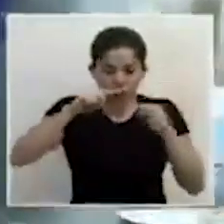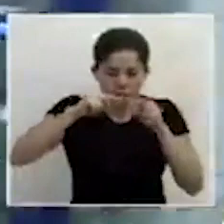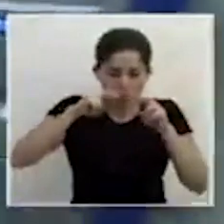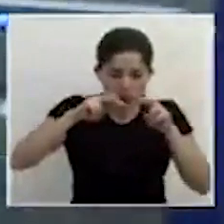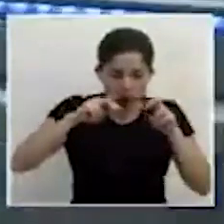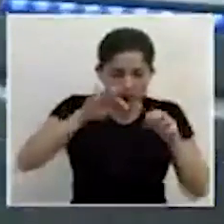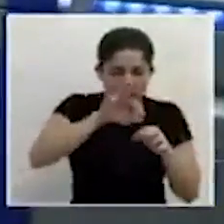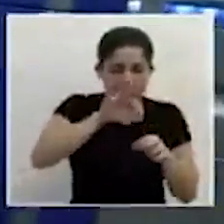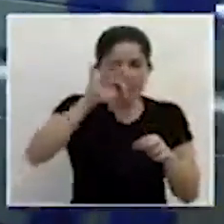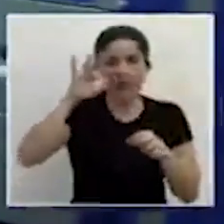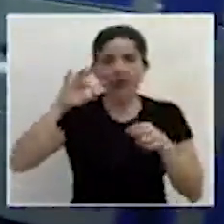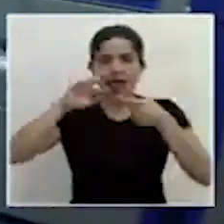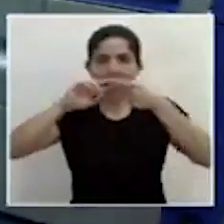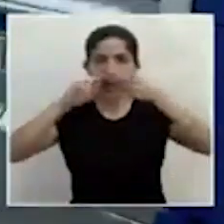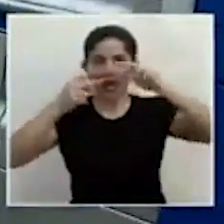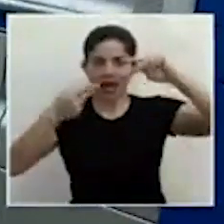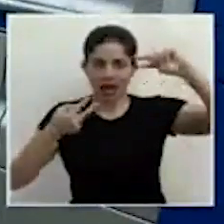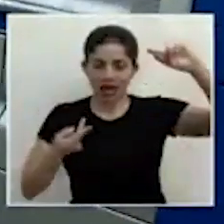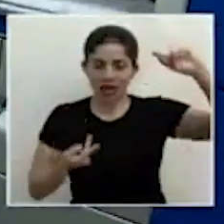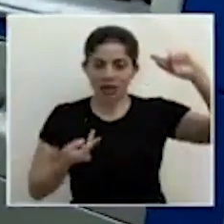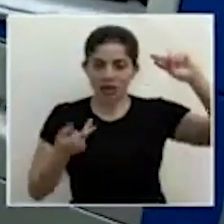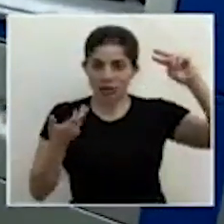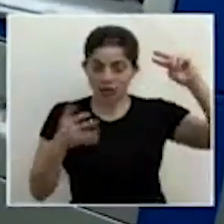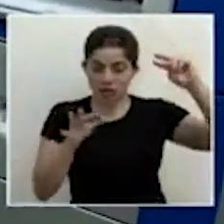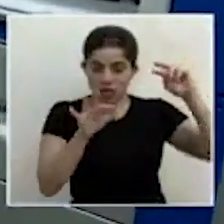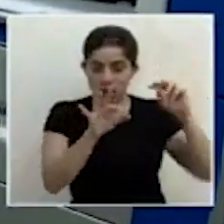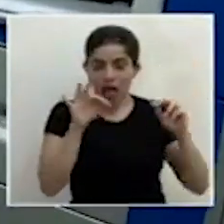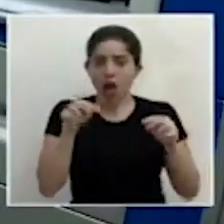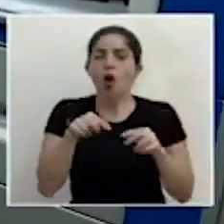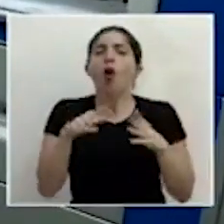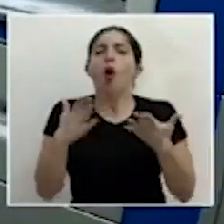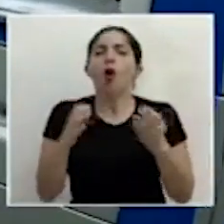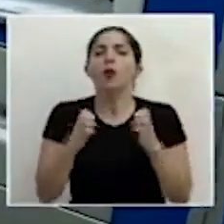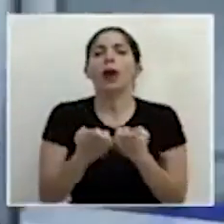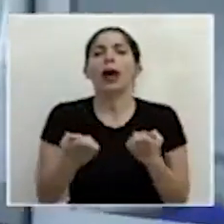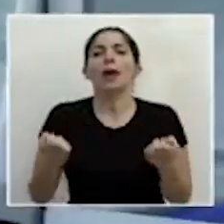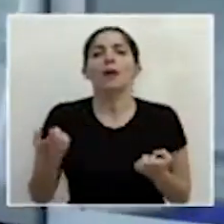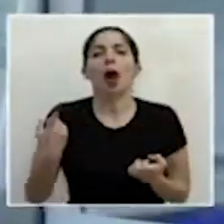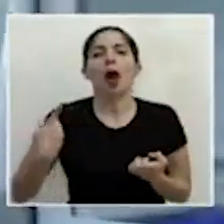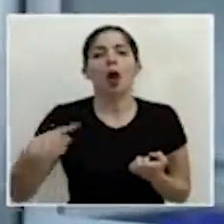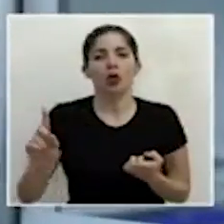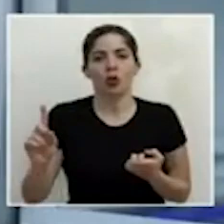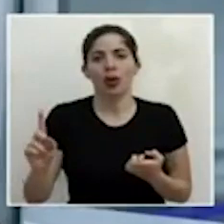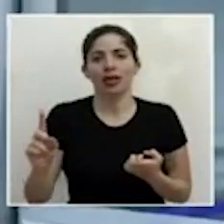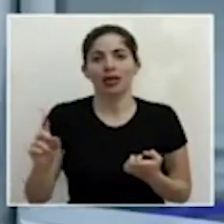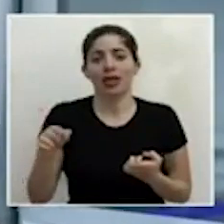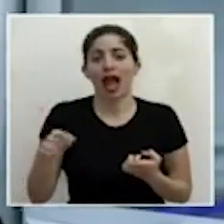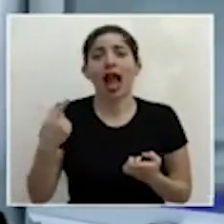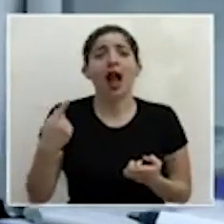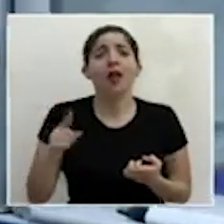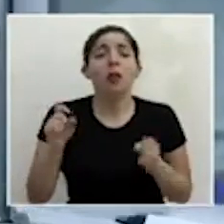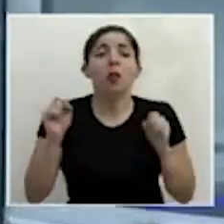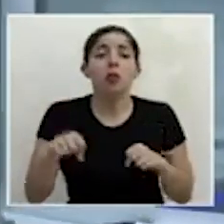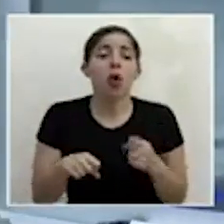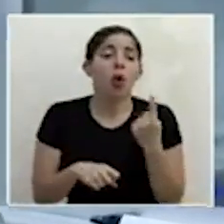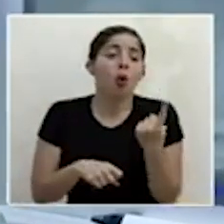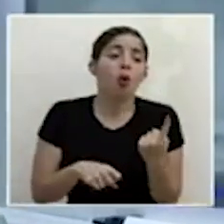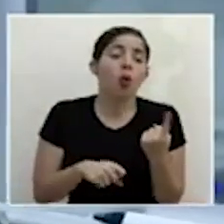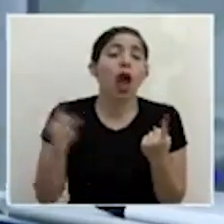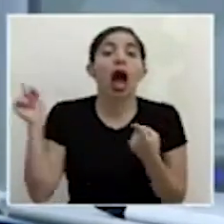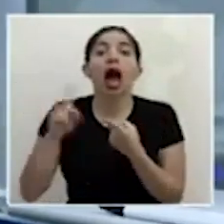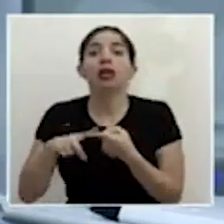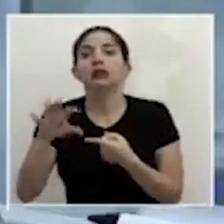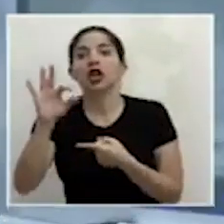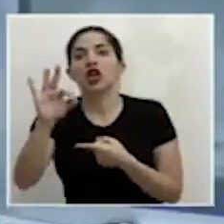Luego, bueno, esto se puede hacer con un equipo automatizado que puede procesar desde una a 96